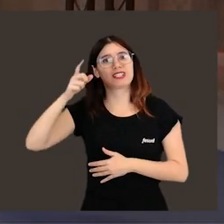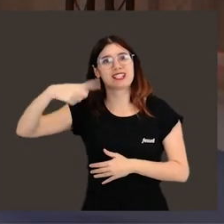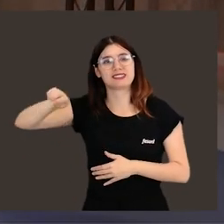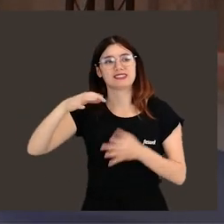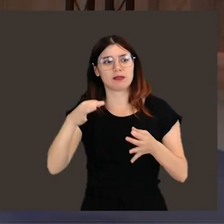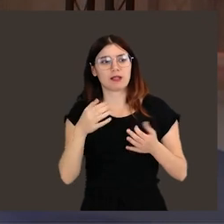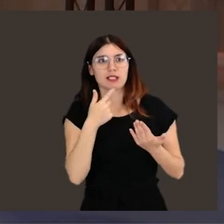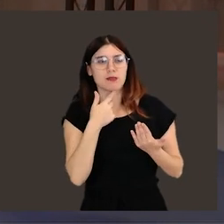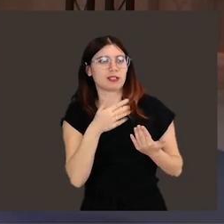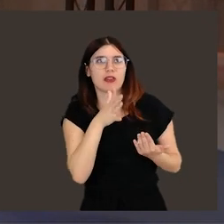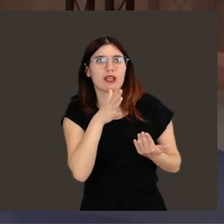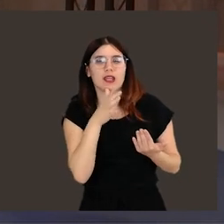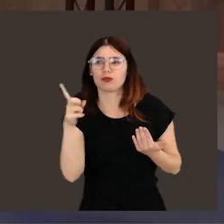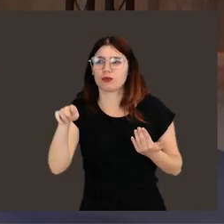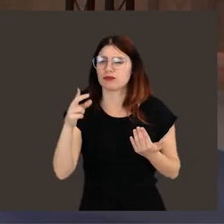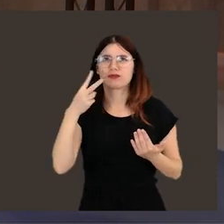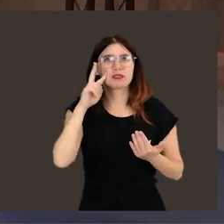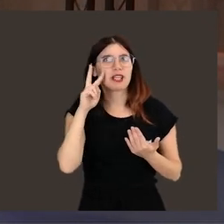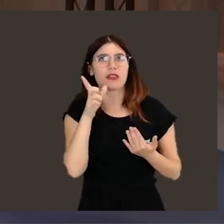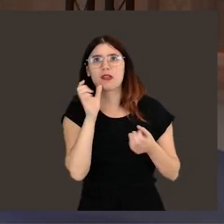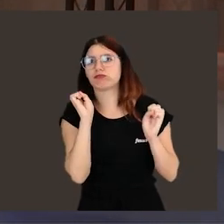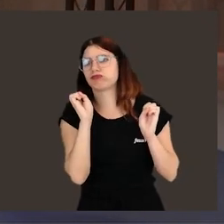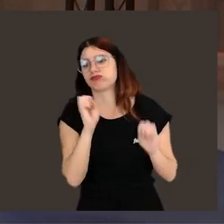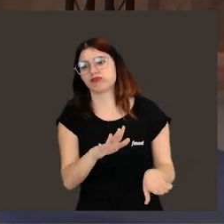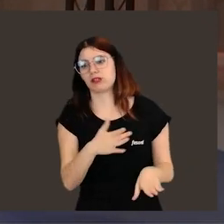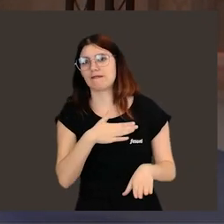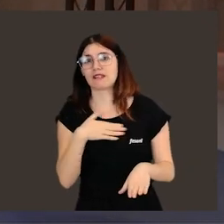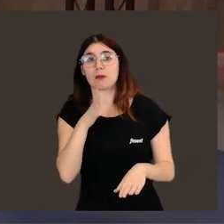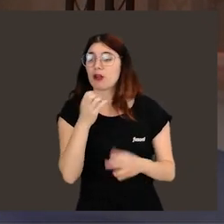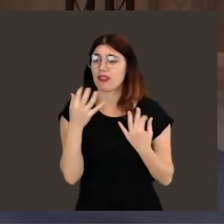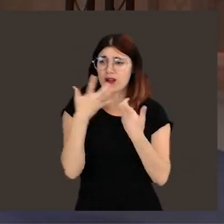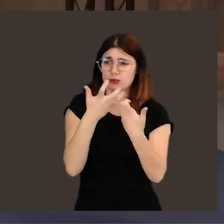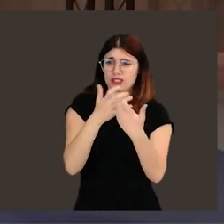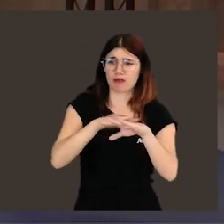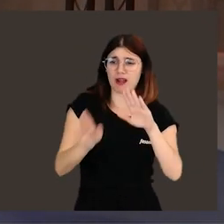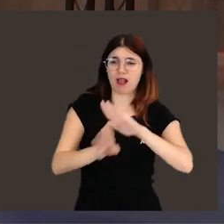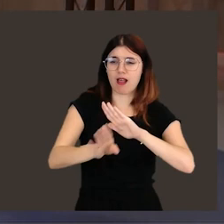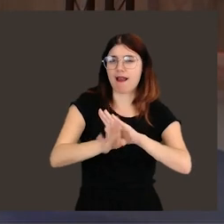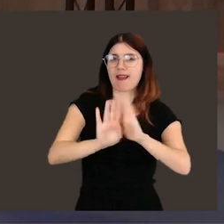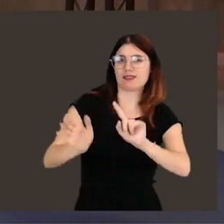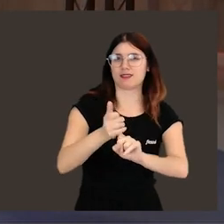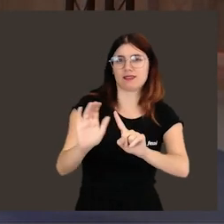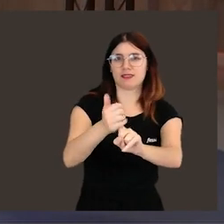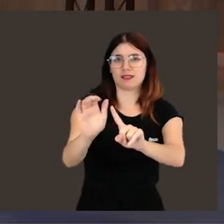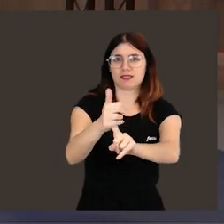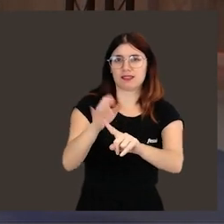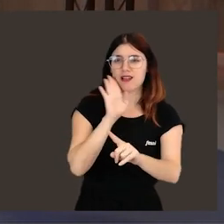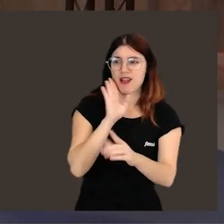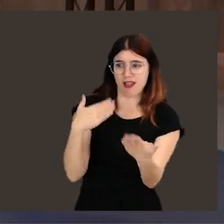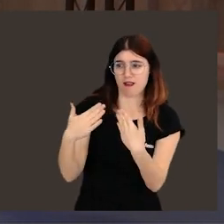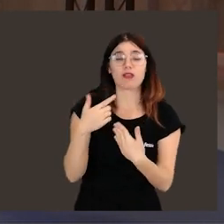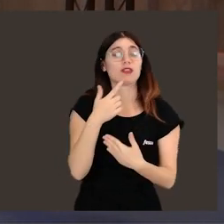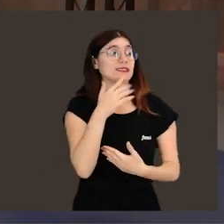vosotras habéis tenido ese momento de decir ¡Buf! No puedo más. Pero hay que luchar mucho por conseguir ese objetivo del que